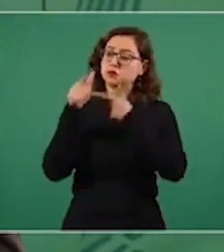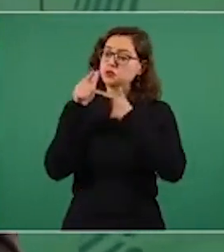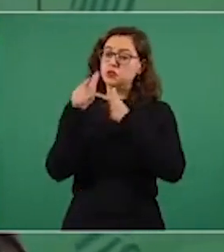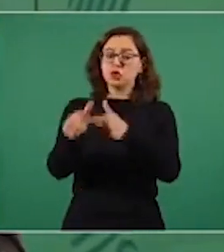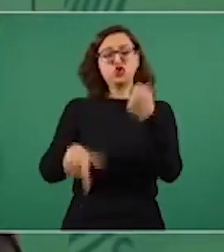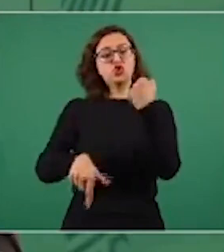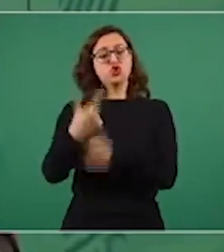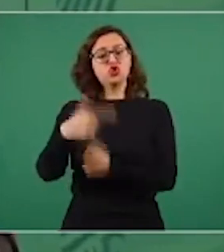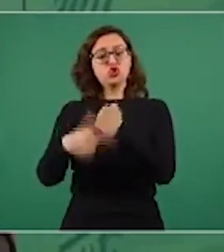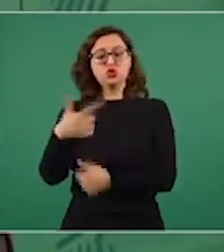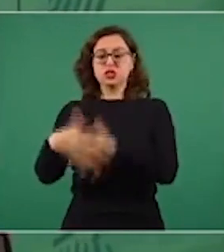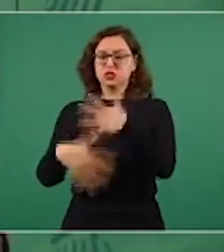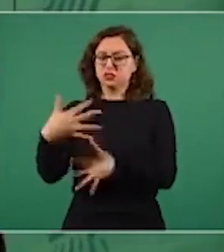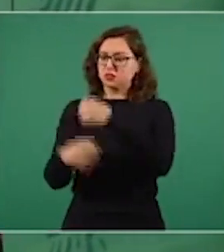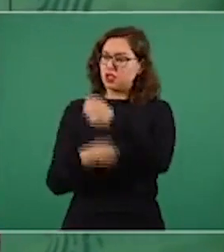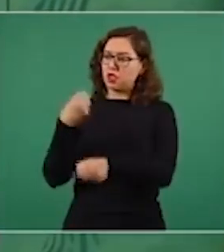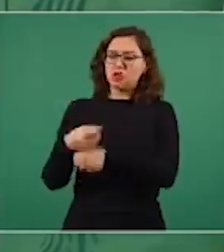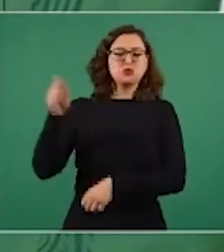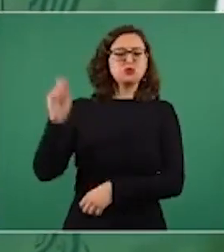Eso se debe de revisar.